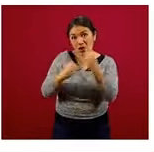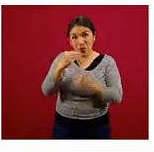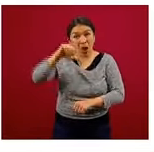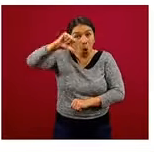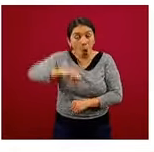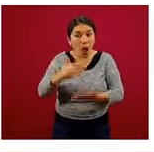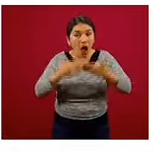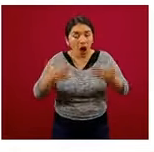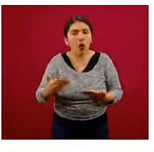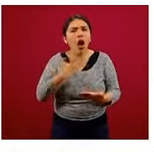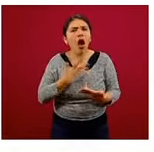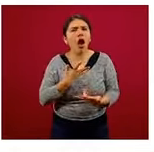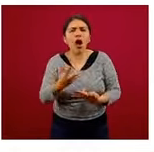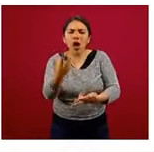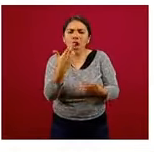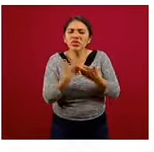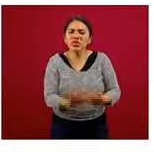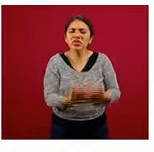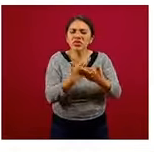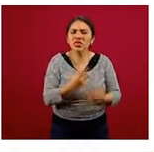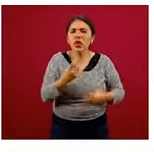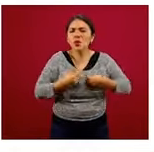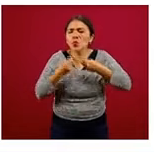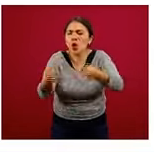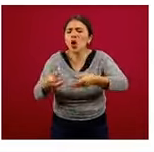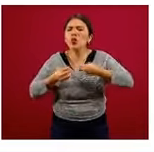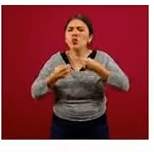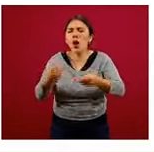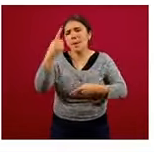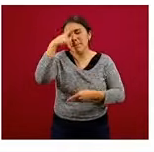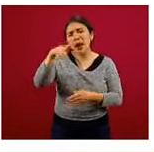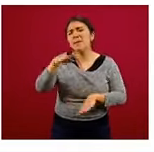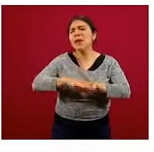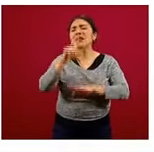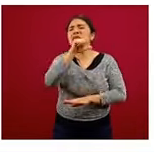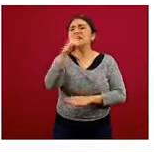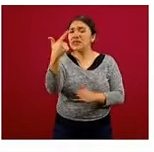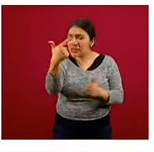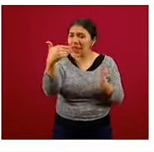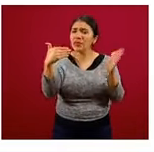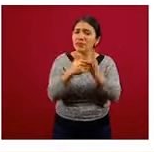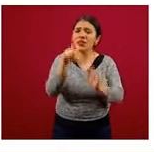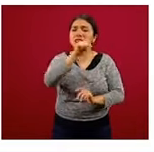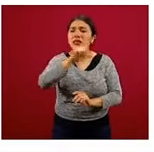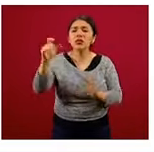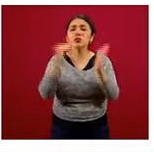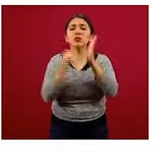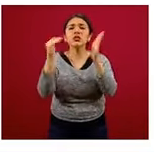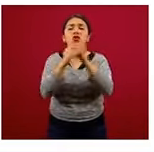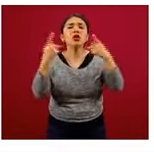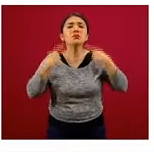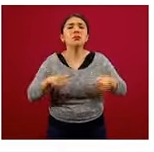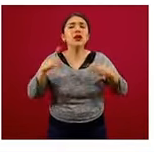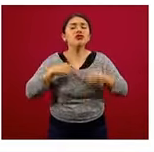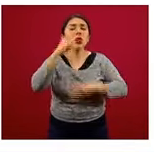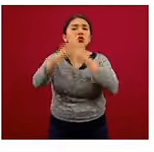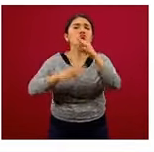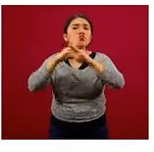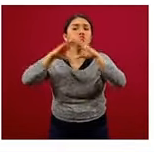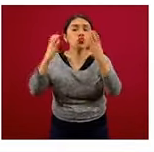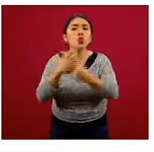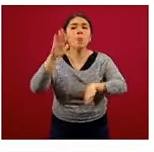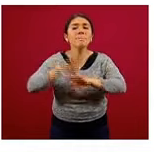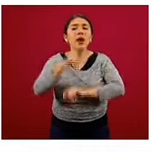hoy provee sustento a más de 7 mil 700 millones de personas en el mundo y a